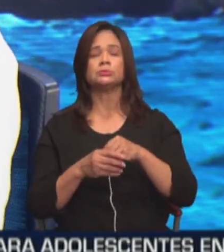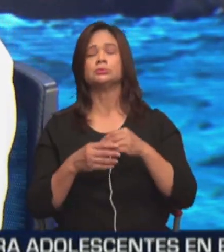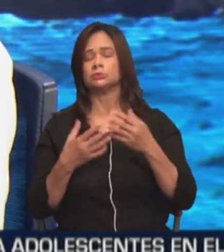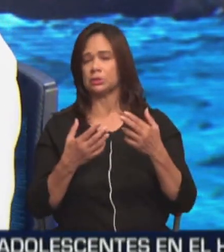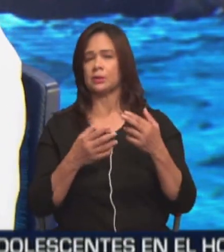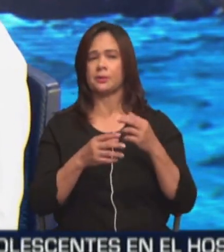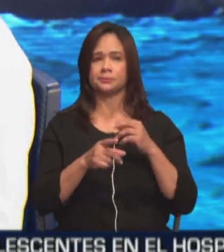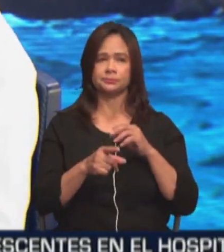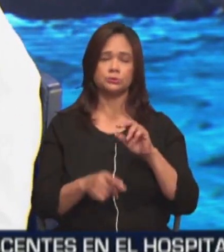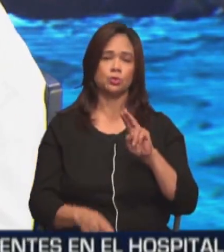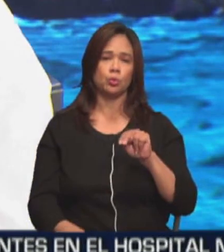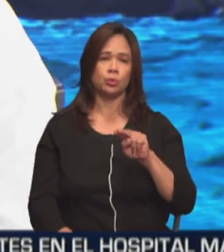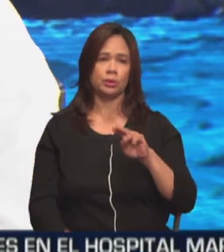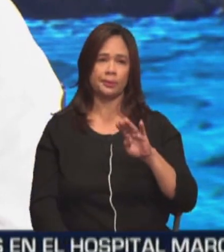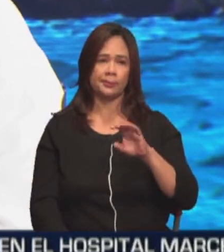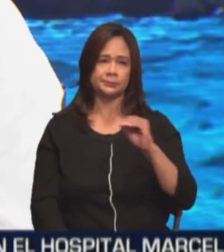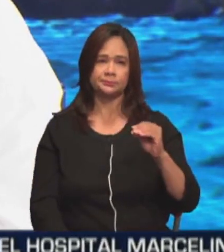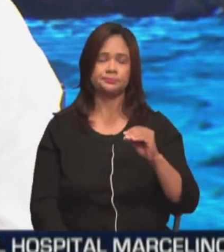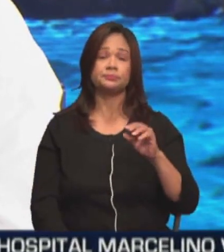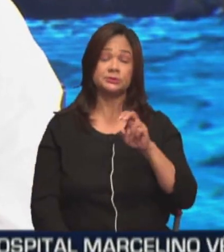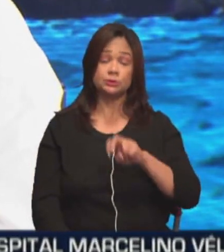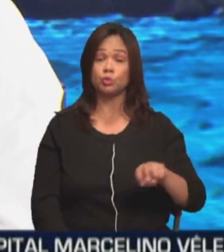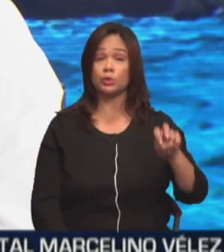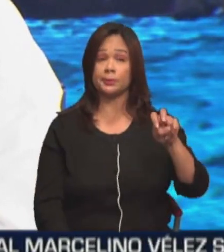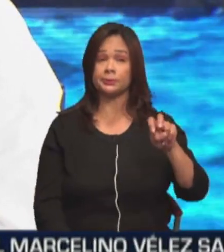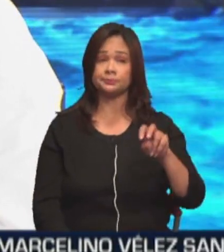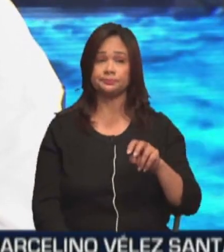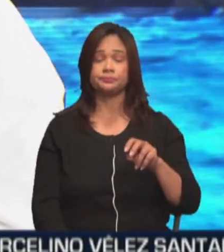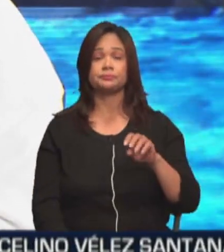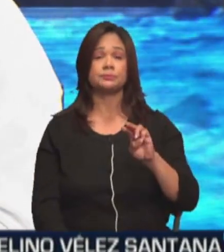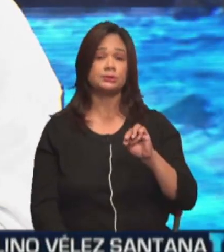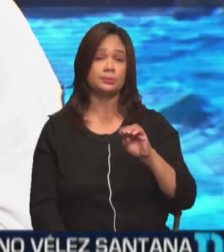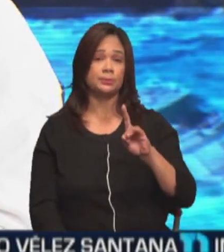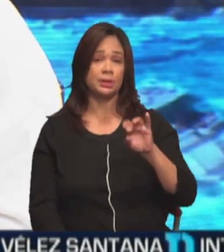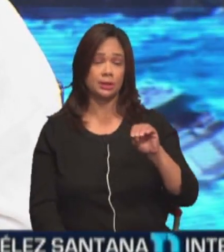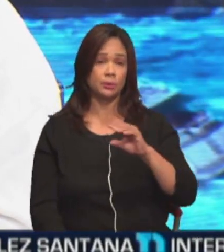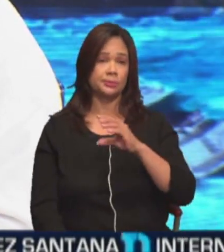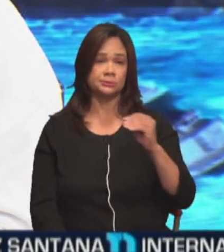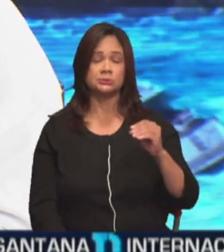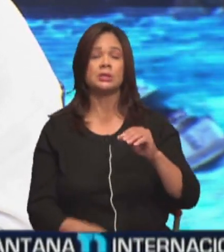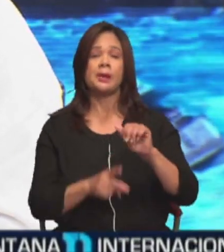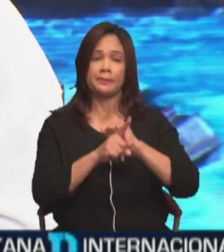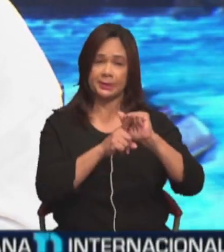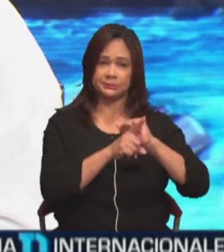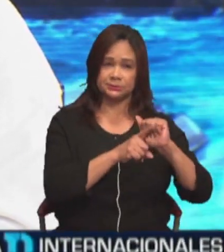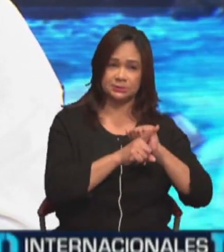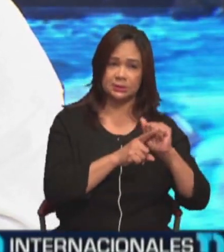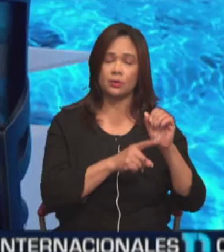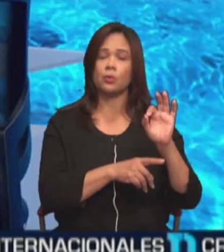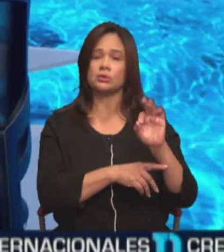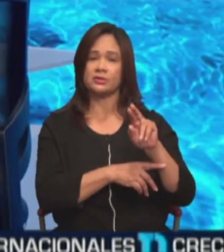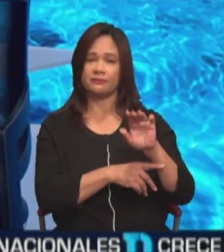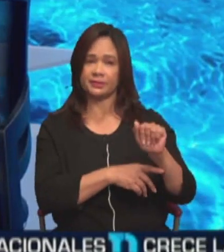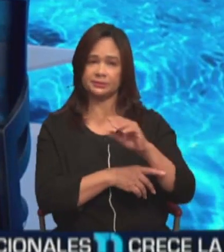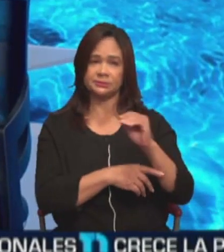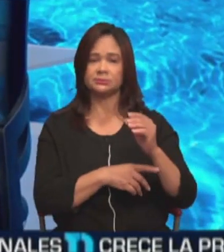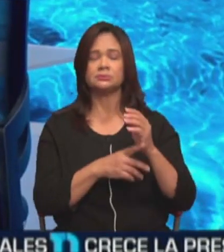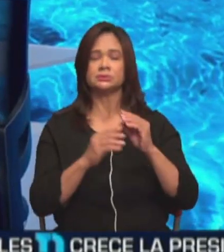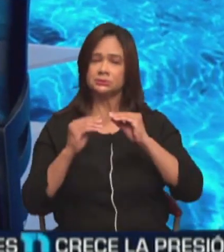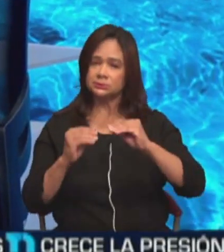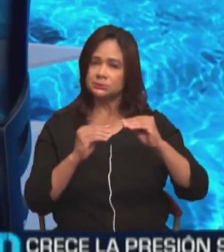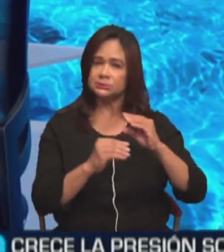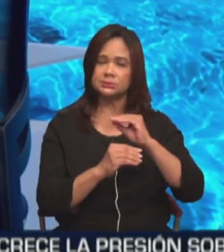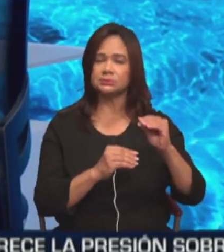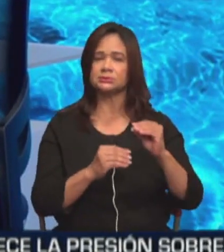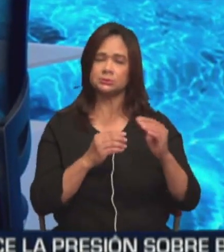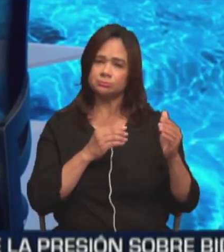Tengo a UNIVE, los estudiantes de turismo, de mercadeo y turismo, hacen pasantía con esta feria. Qué bien. Lo cual educa y